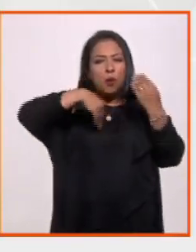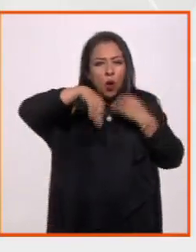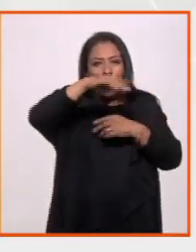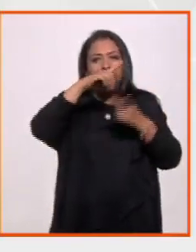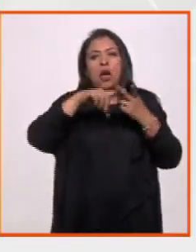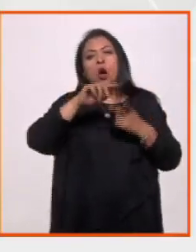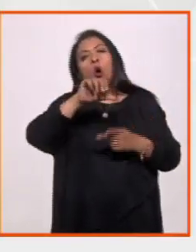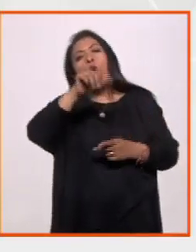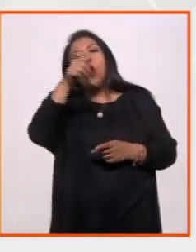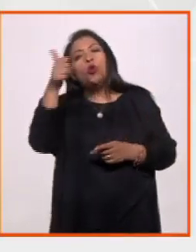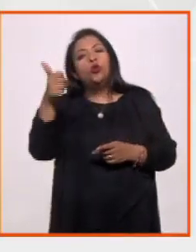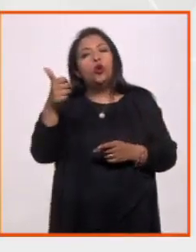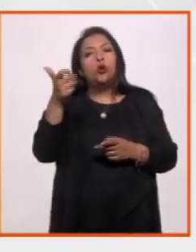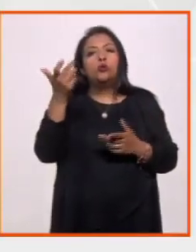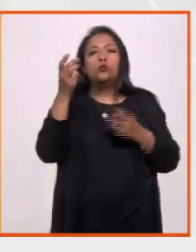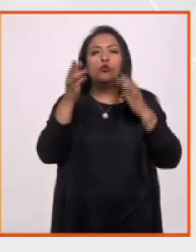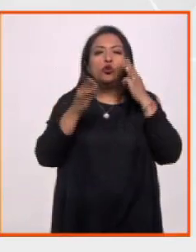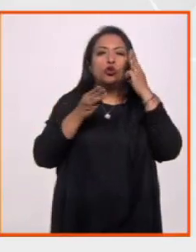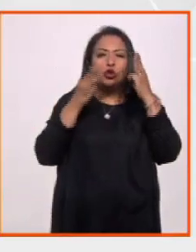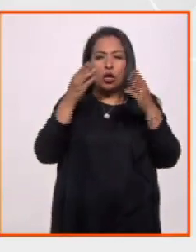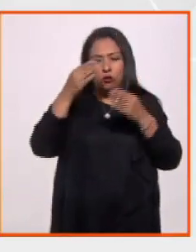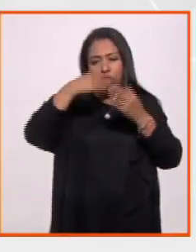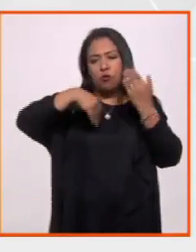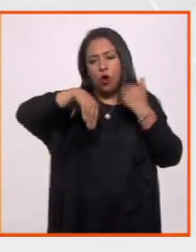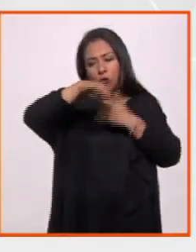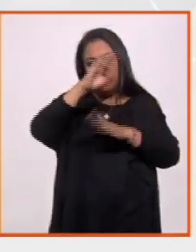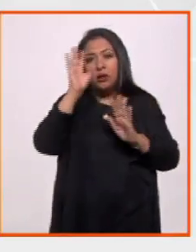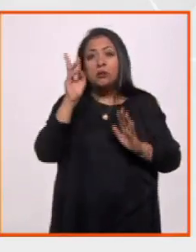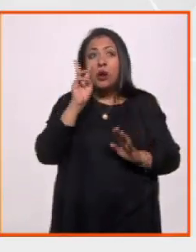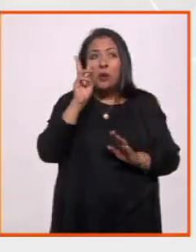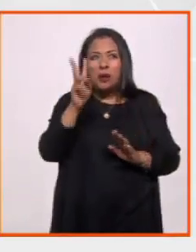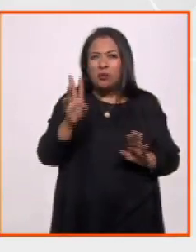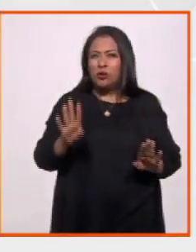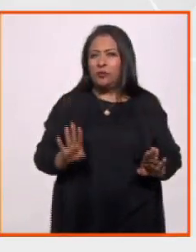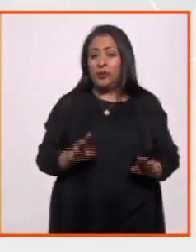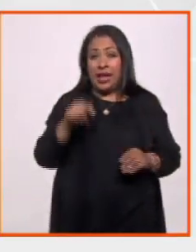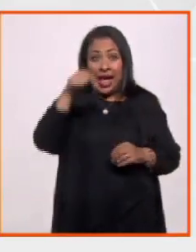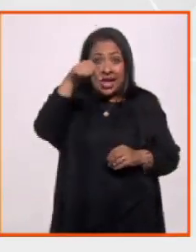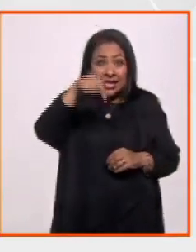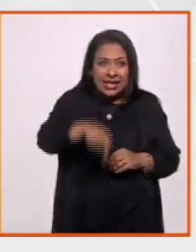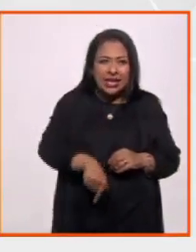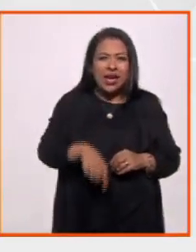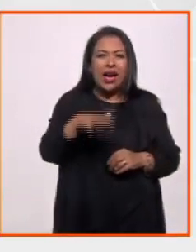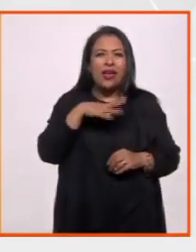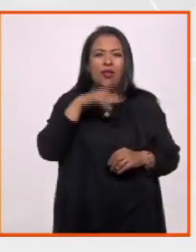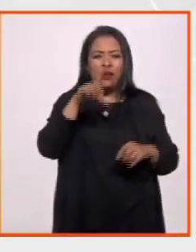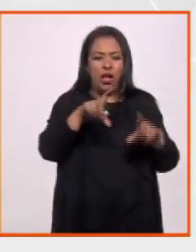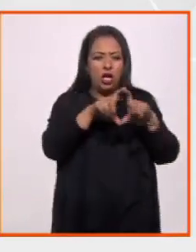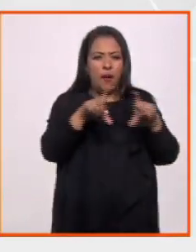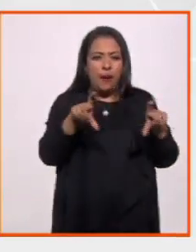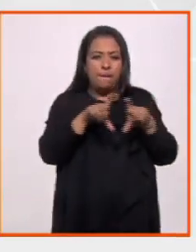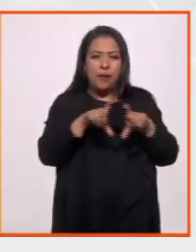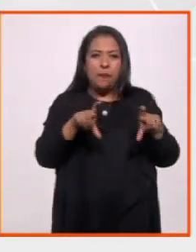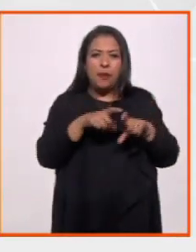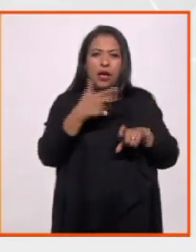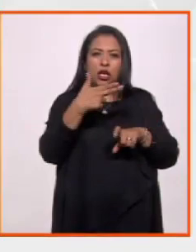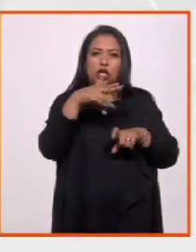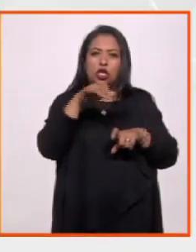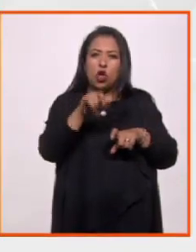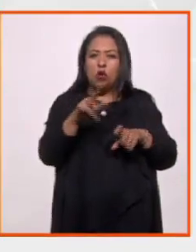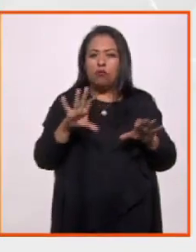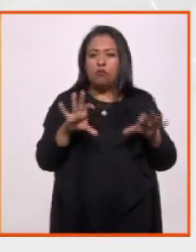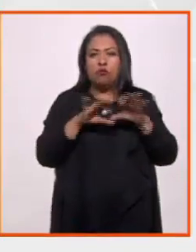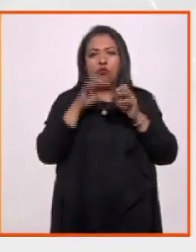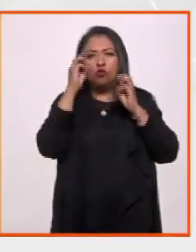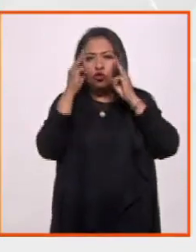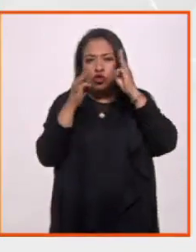otros museos de momias, pero vemos las condiciones. Aquí se hizo todo un guión museográfico,